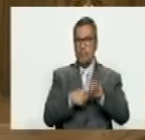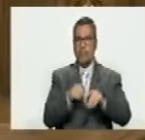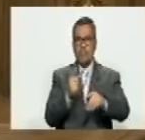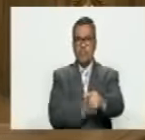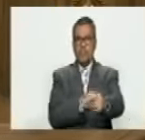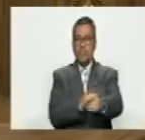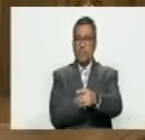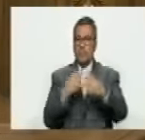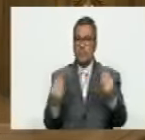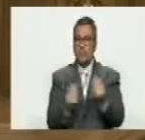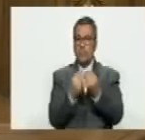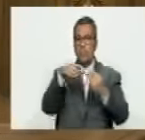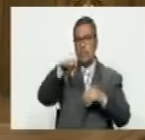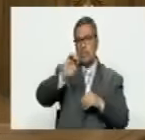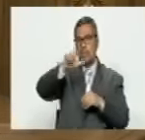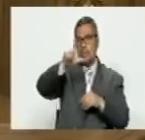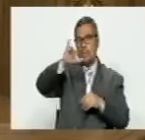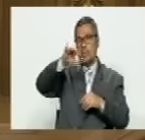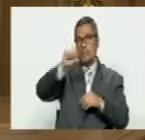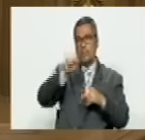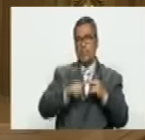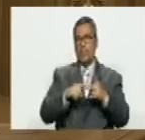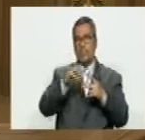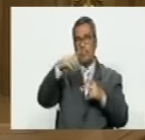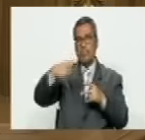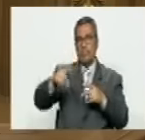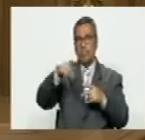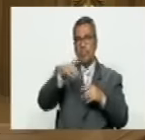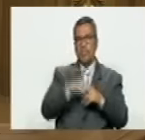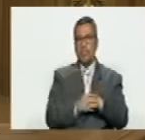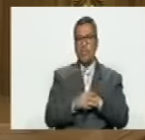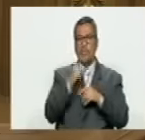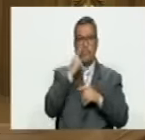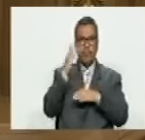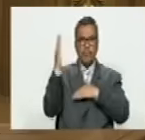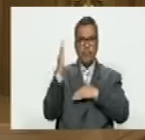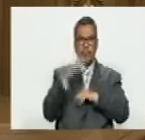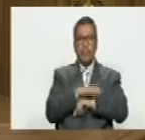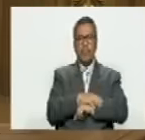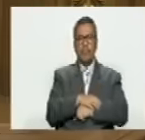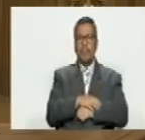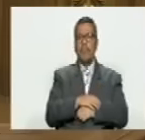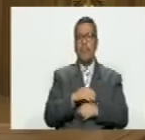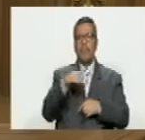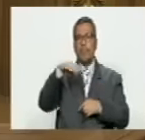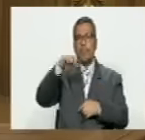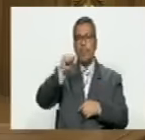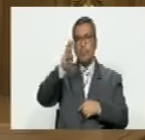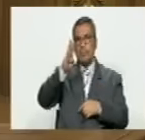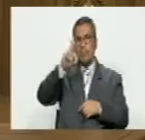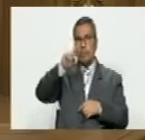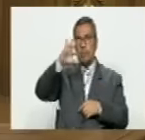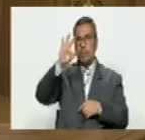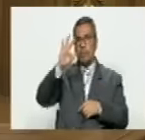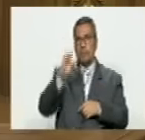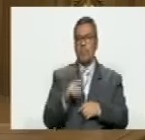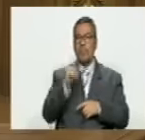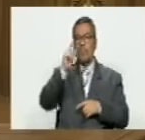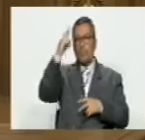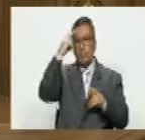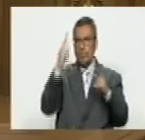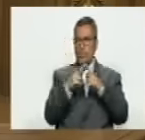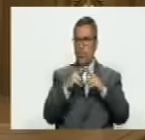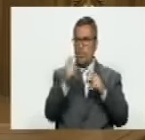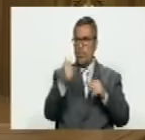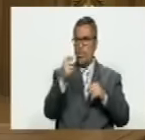hermano gemelo de Elliot Abrams pero en el partido demócrata que es el señor que está acá se llama Mark Fierstein quizás lo conocen